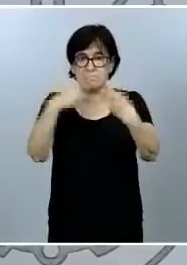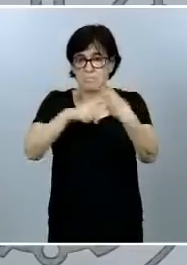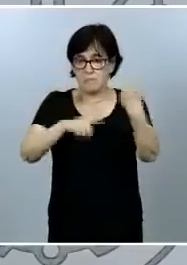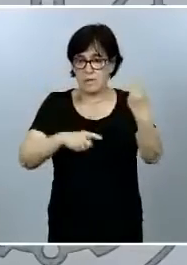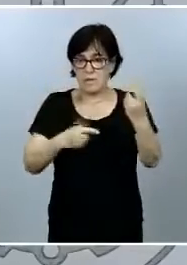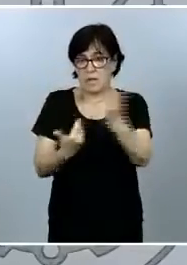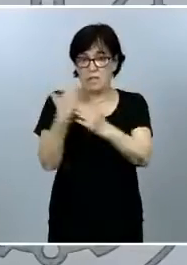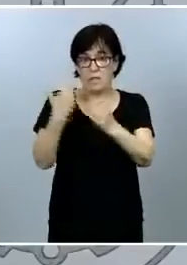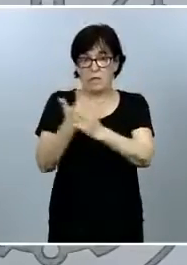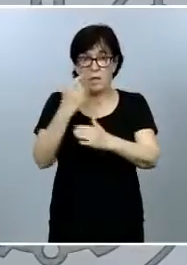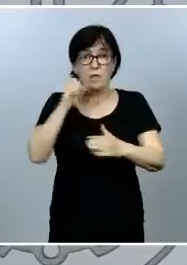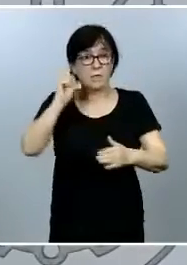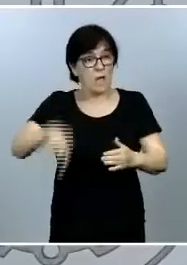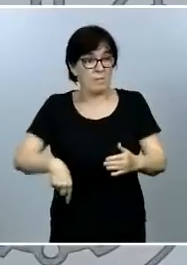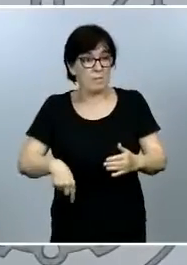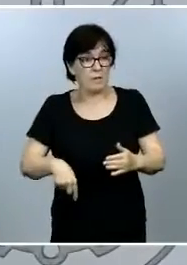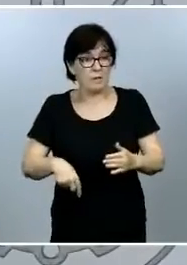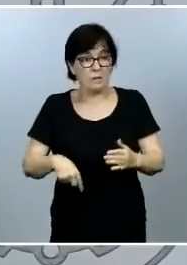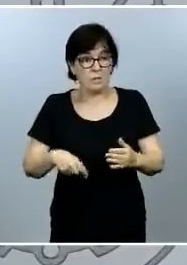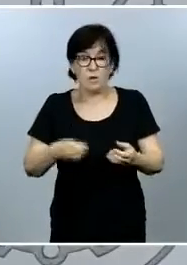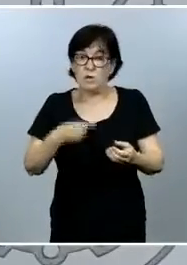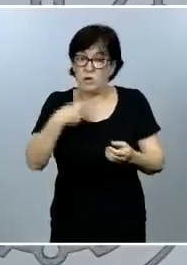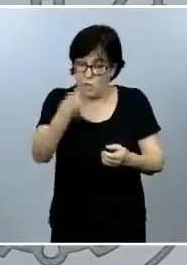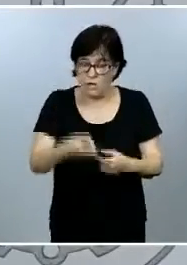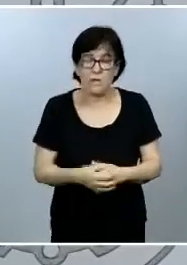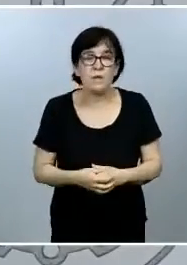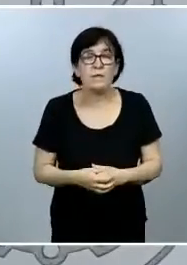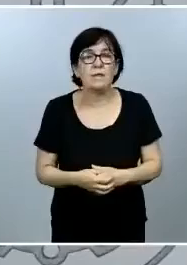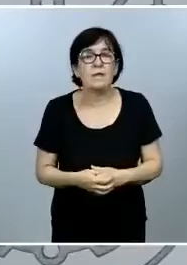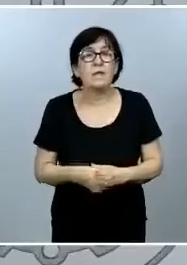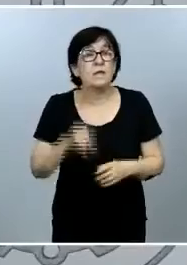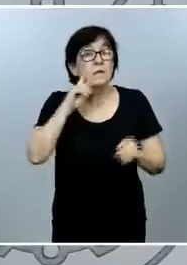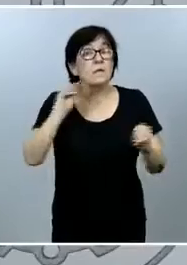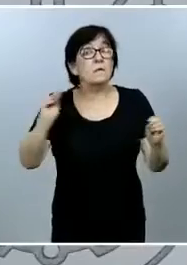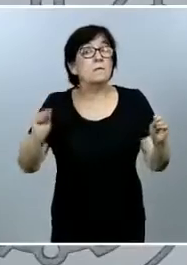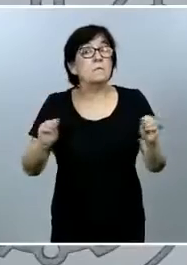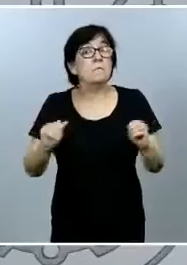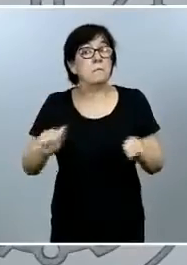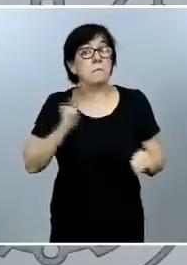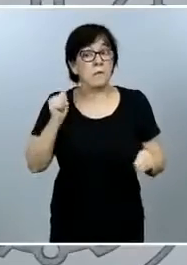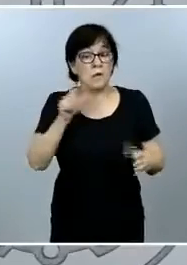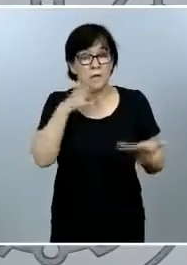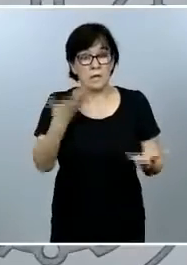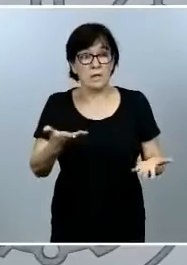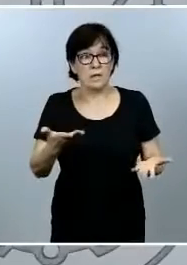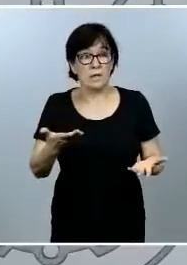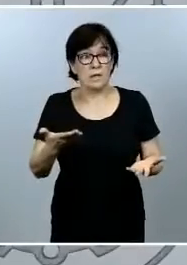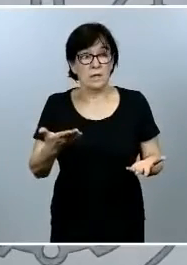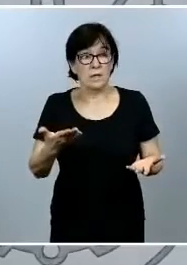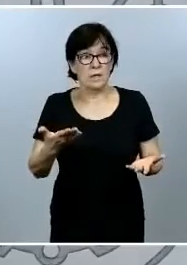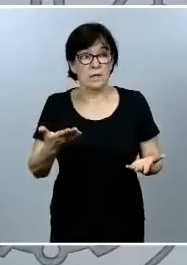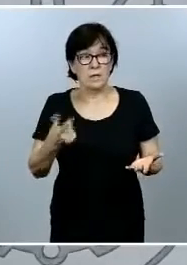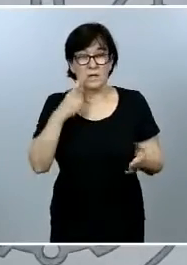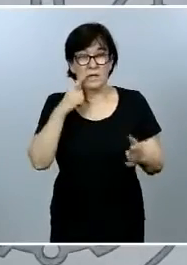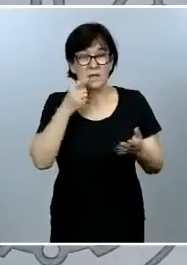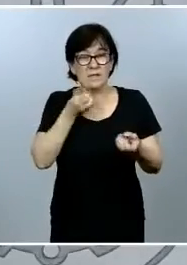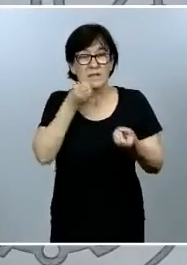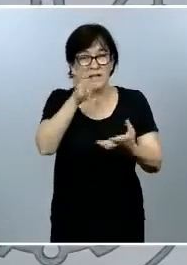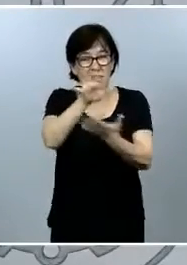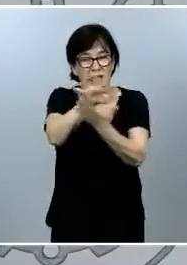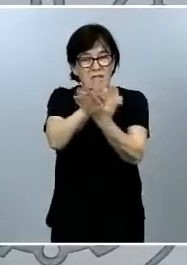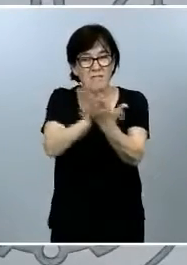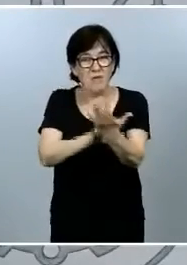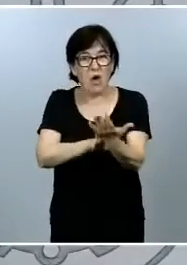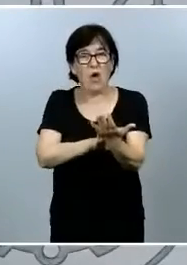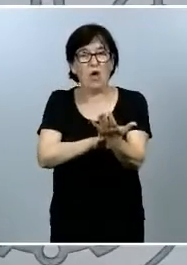también lo ponen de manifiesto y justamente el que se evacuara el referido informe a la